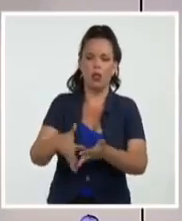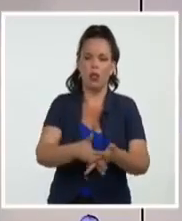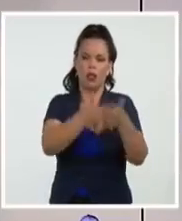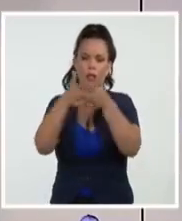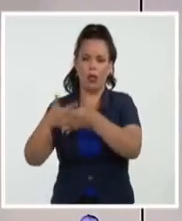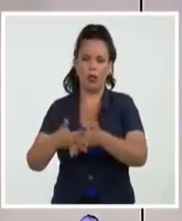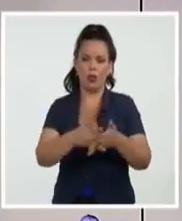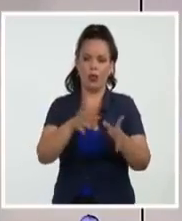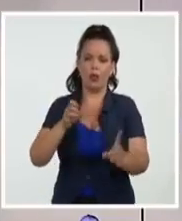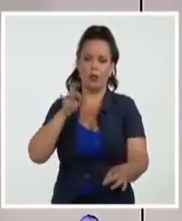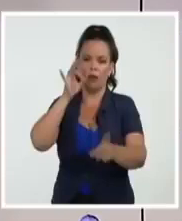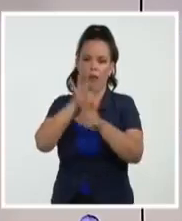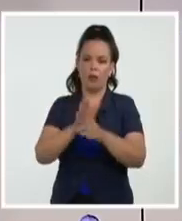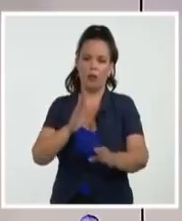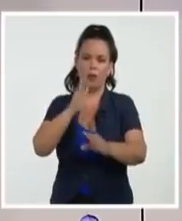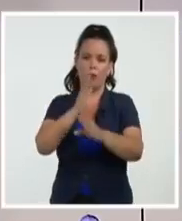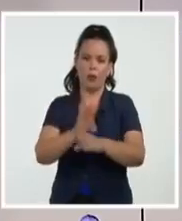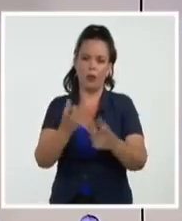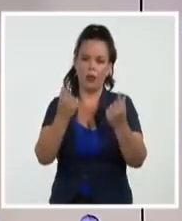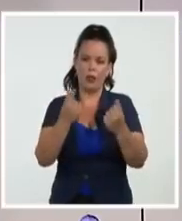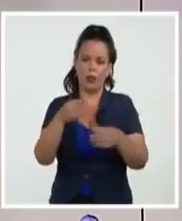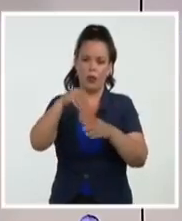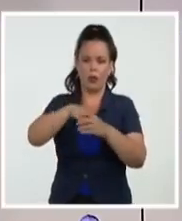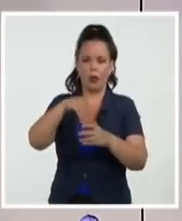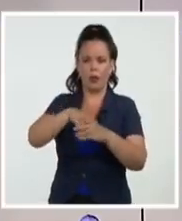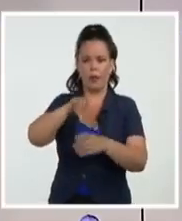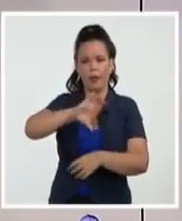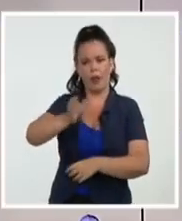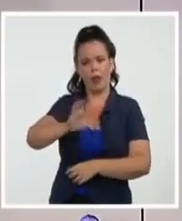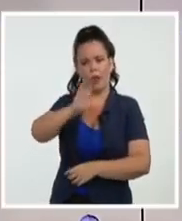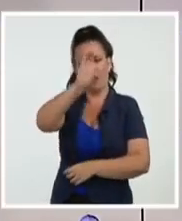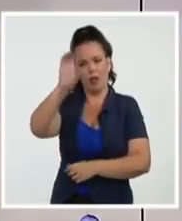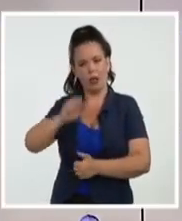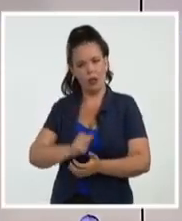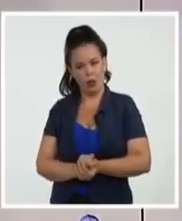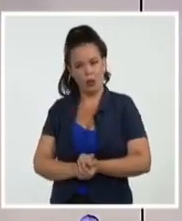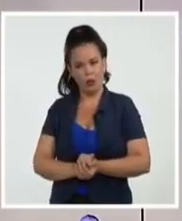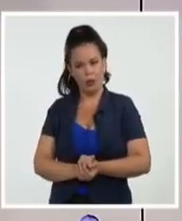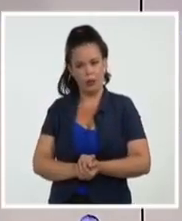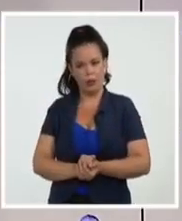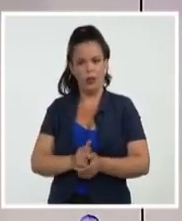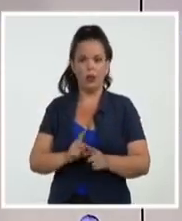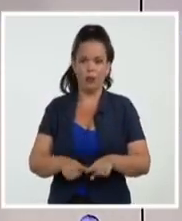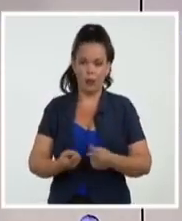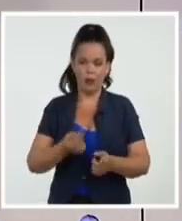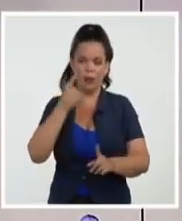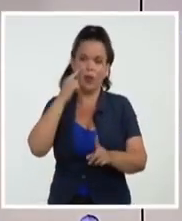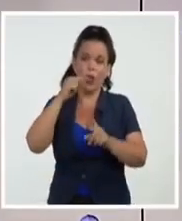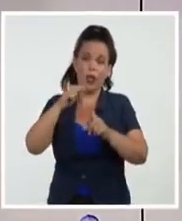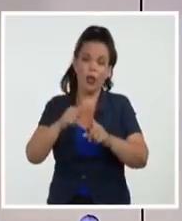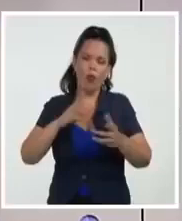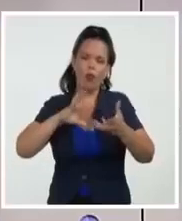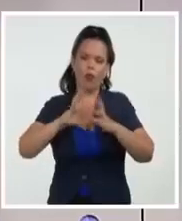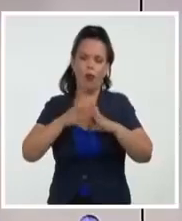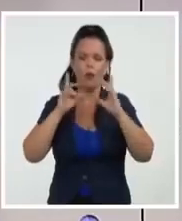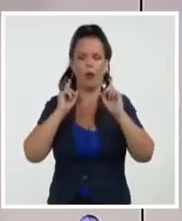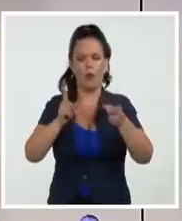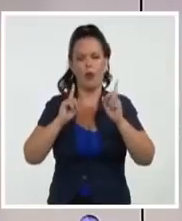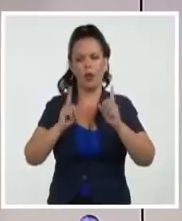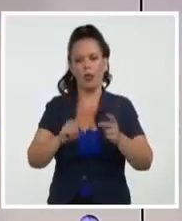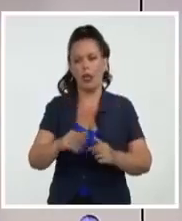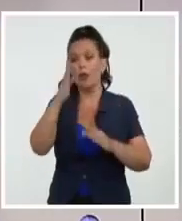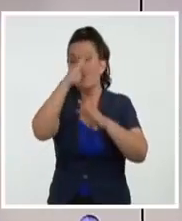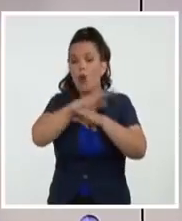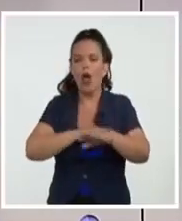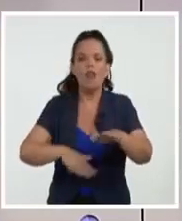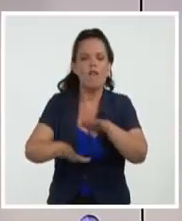por lo que, como comprenderán, no tiene una aplicación práctica, sino que se trata de una acción política sin sustento de ningún